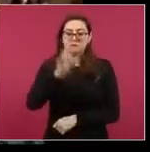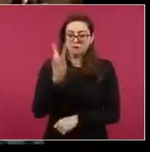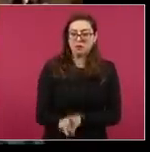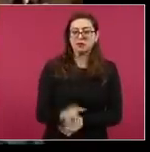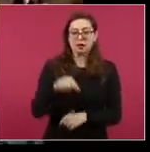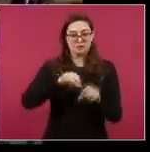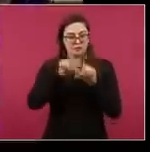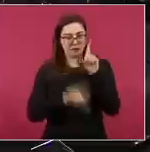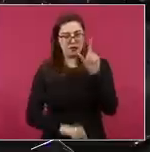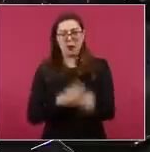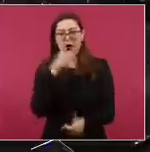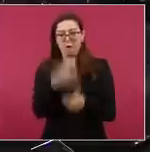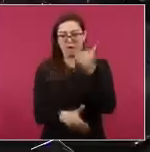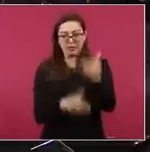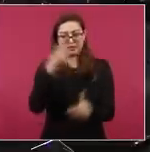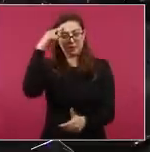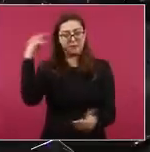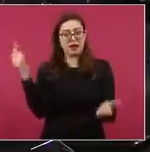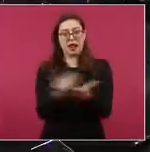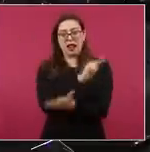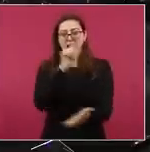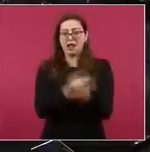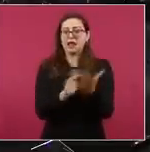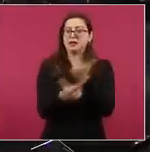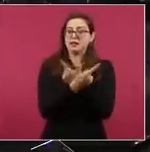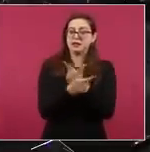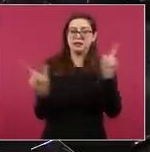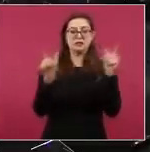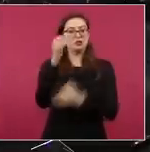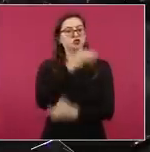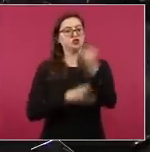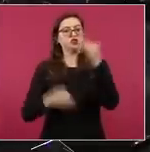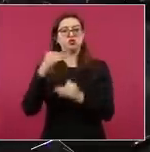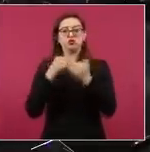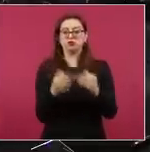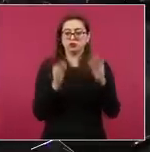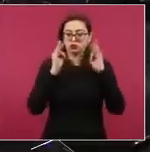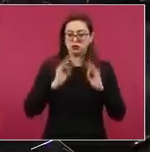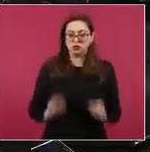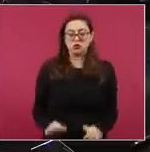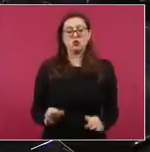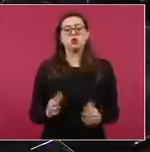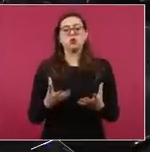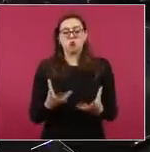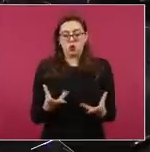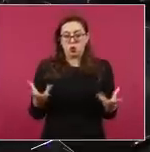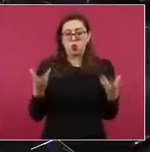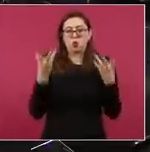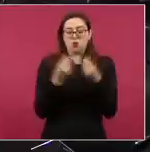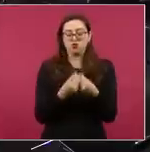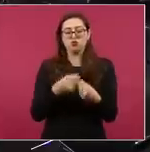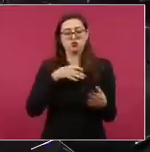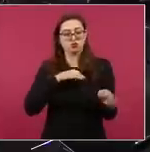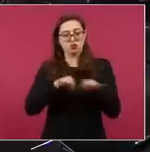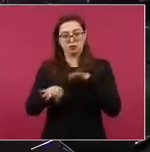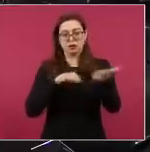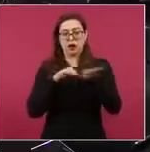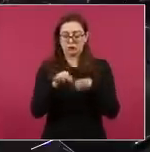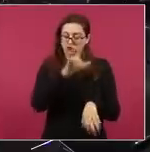leyes y de libertades, donde las familias puedan vivir tranquilas. Trabajamos con fuerza por tu seguridad, gobierno federal.